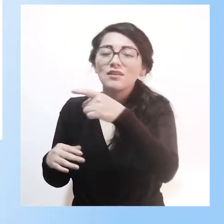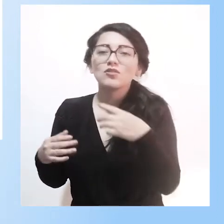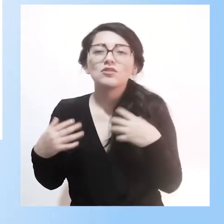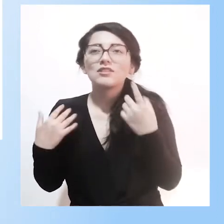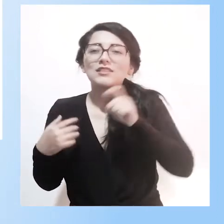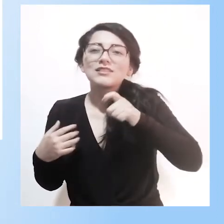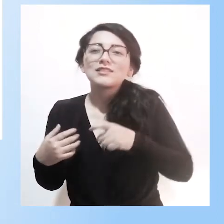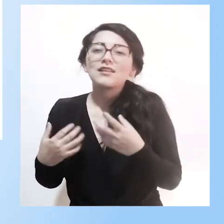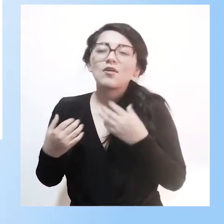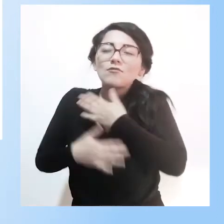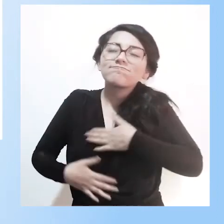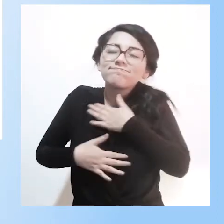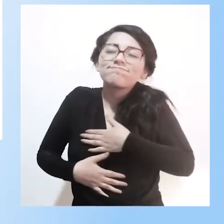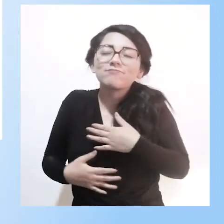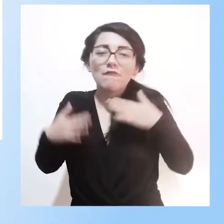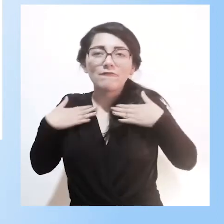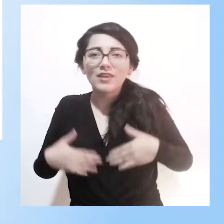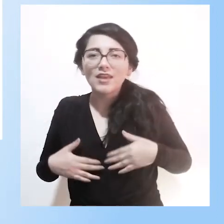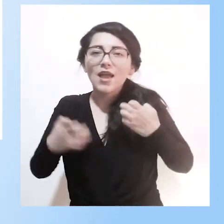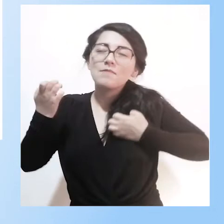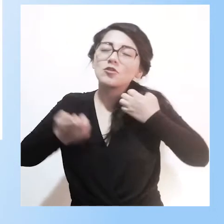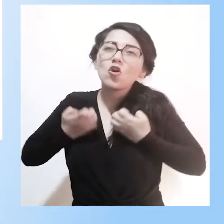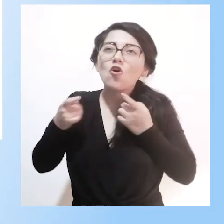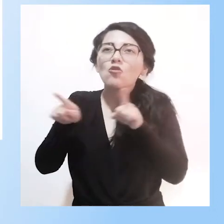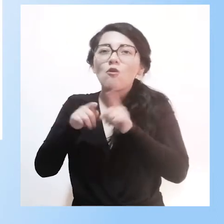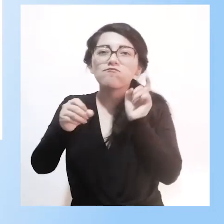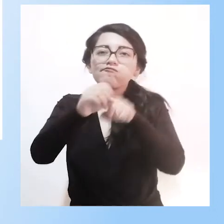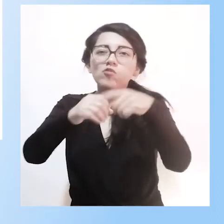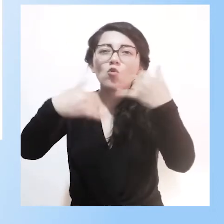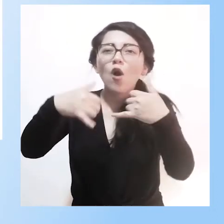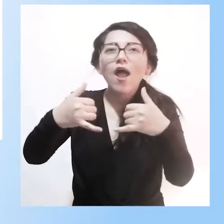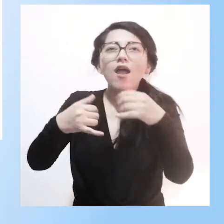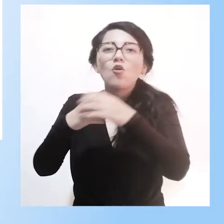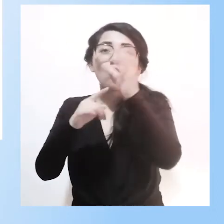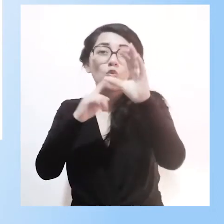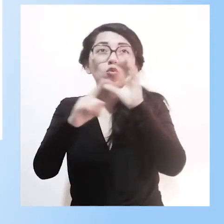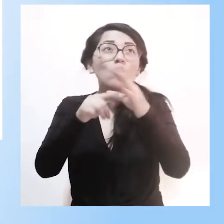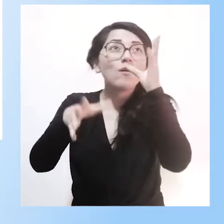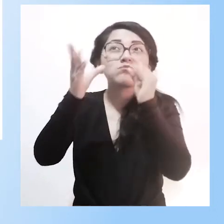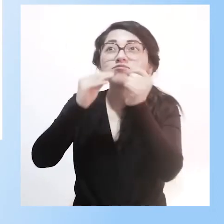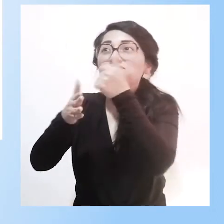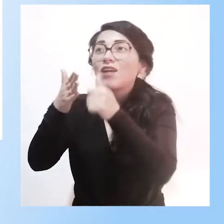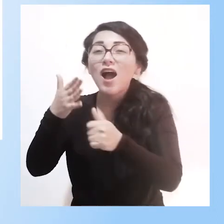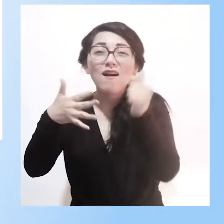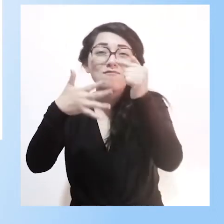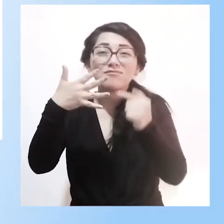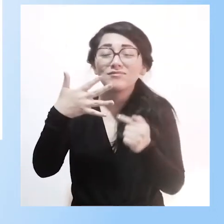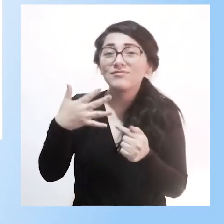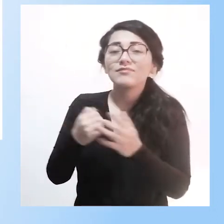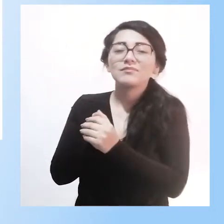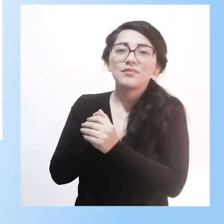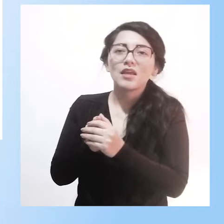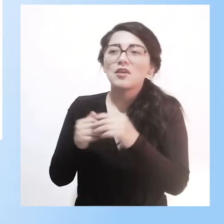emocional, educación, participar en actividades recreativas, culturales, deportivas y de todo índole, y fortalecer sus relaciones